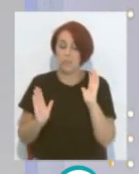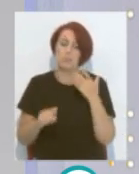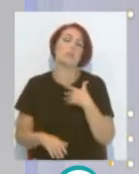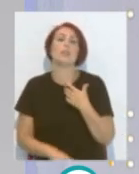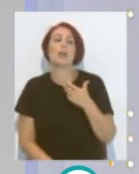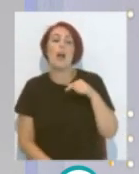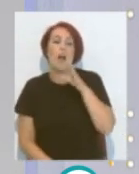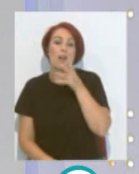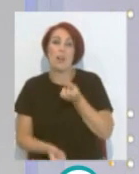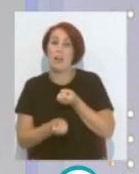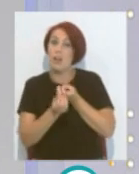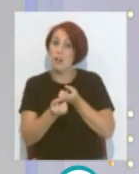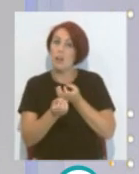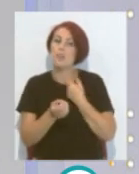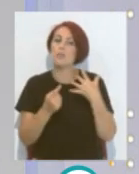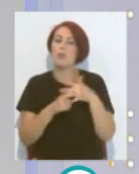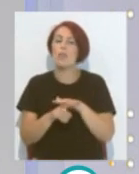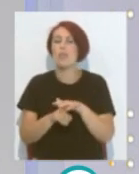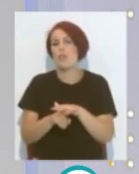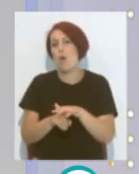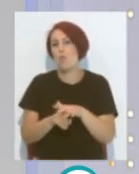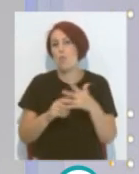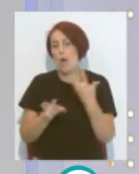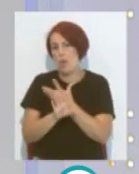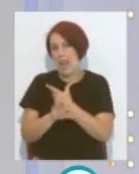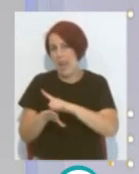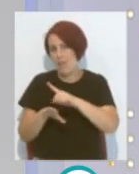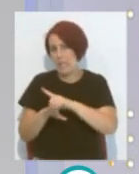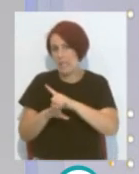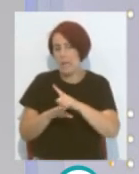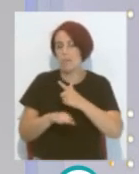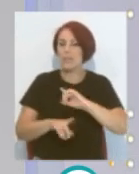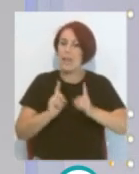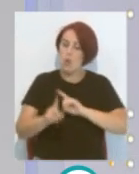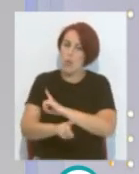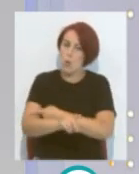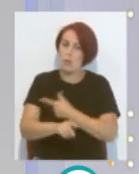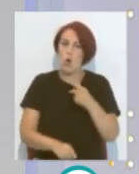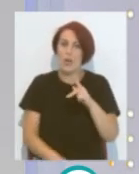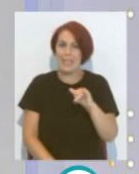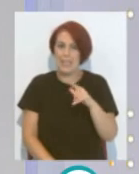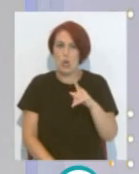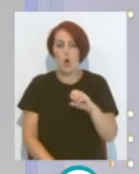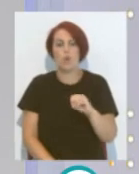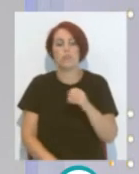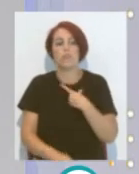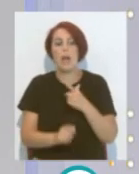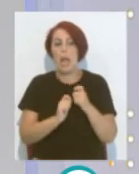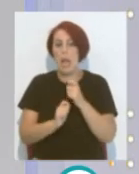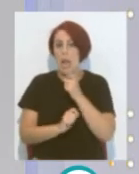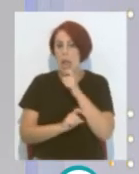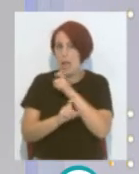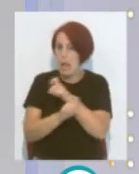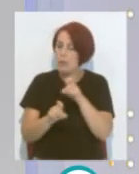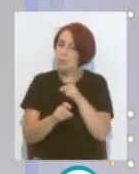informando Ahora La situación De los jugadores De la Unión Deportiva Levante Ha comparecido El director deportivo Quico Catalán Llamando un poco A